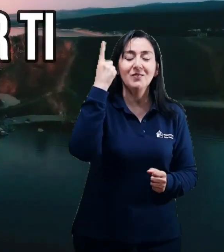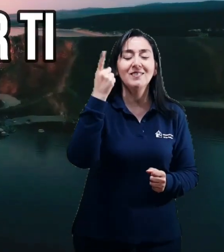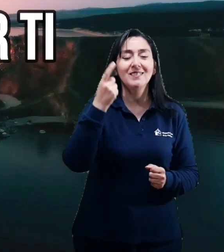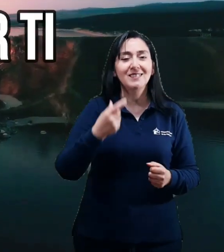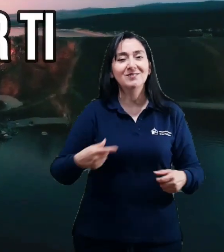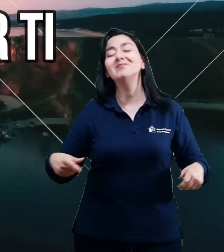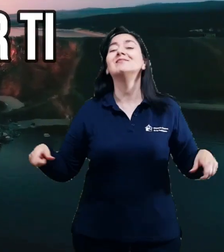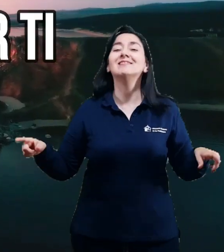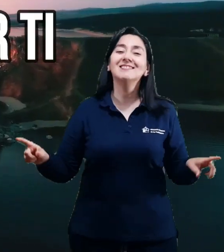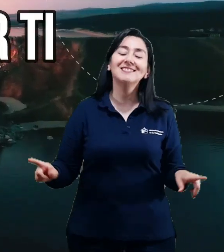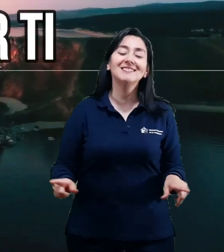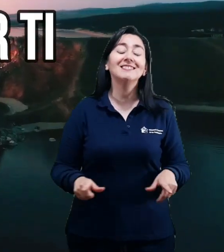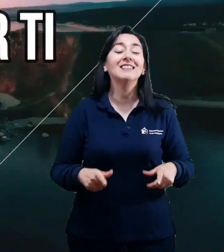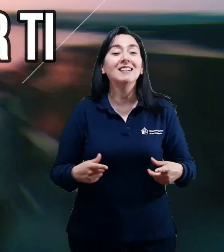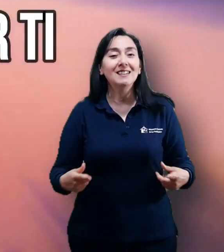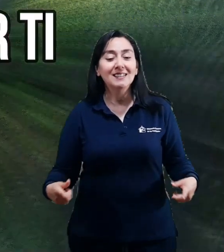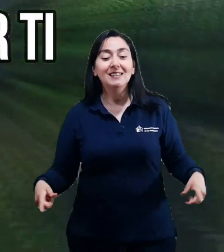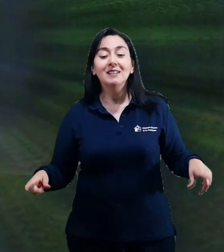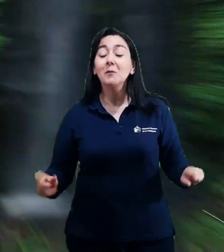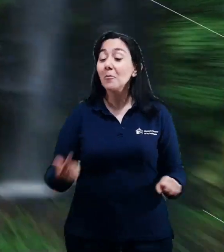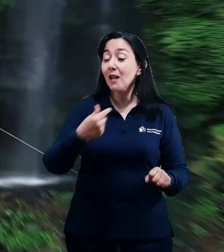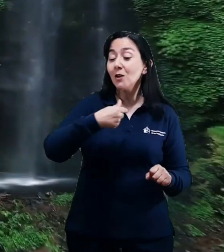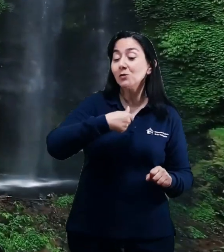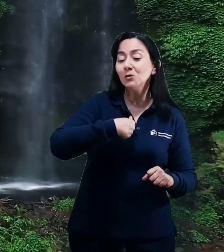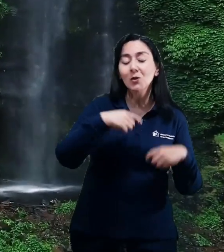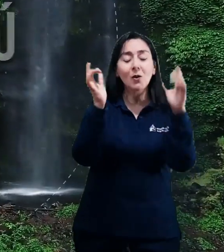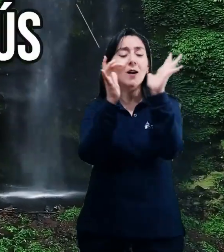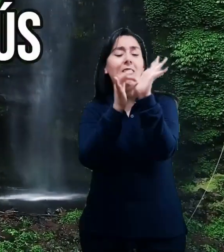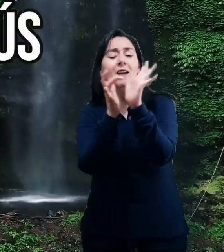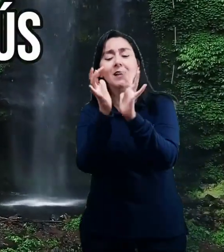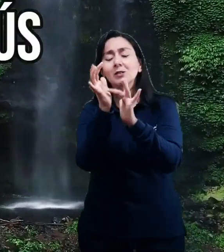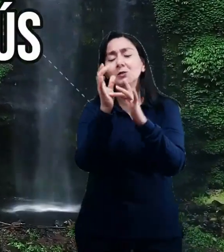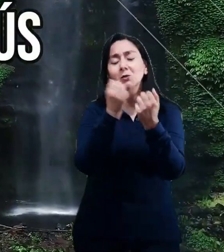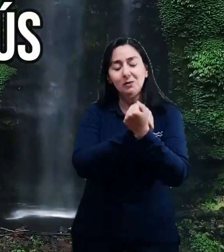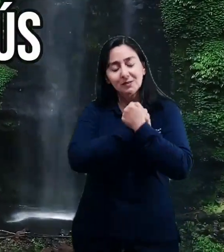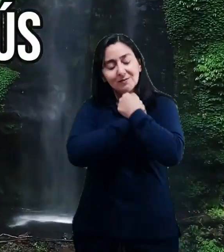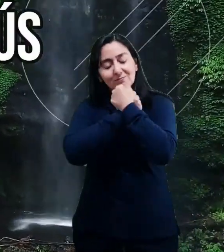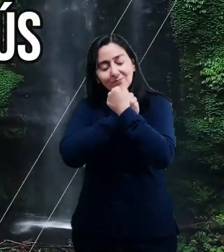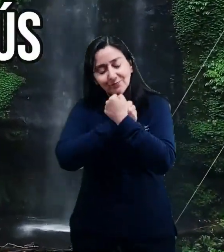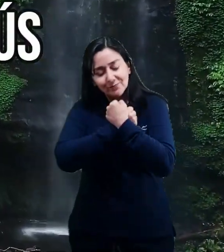por ti Te amo, Jesús,